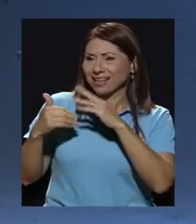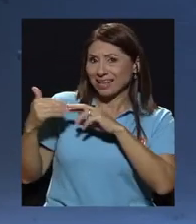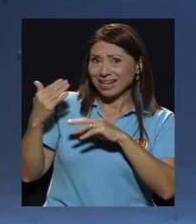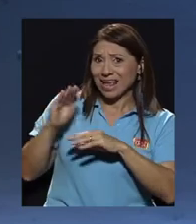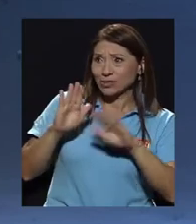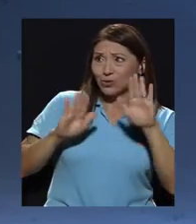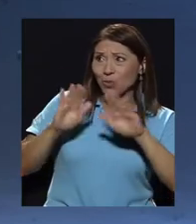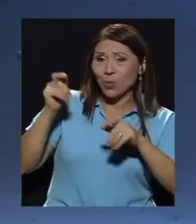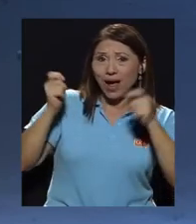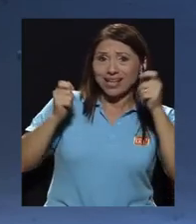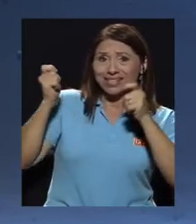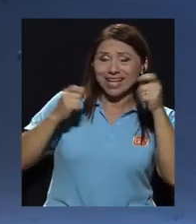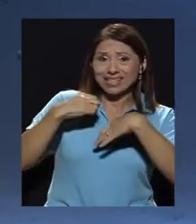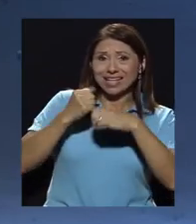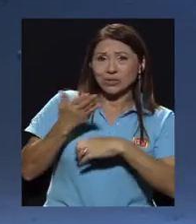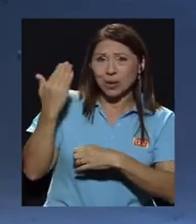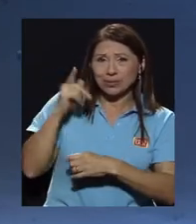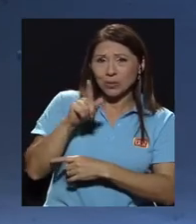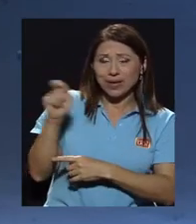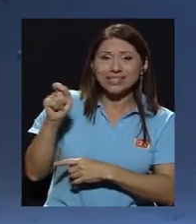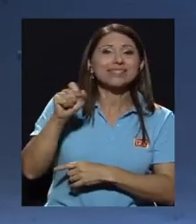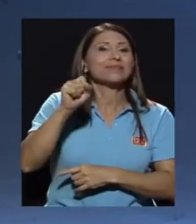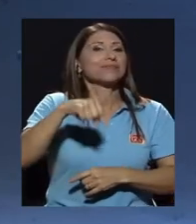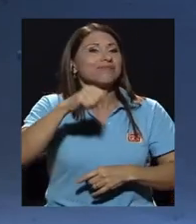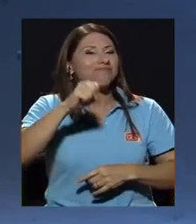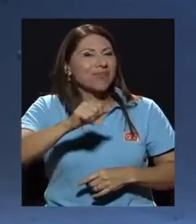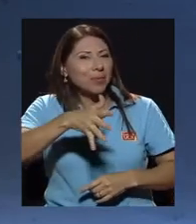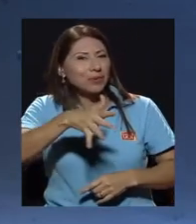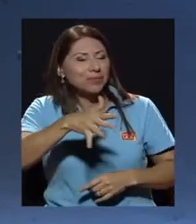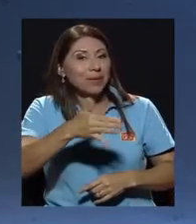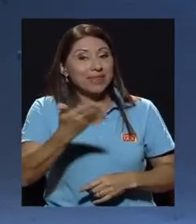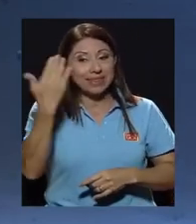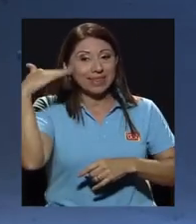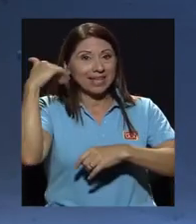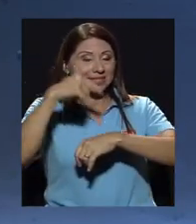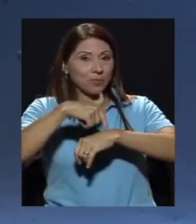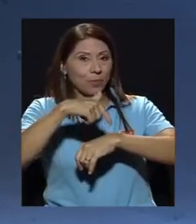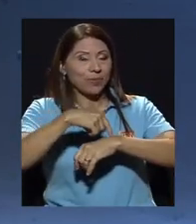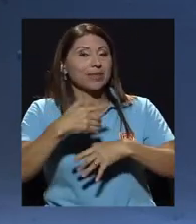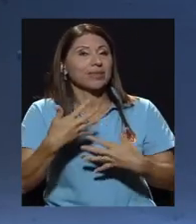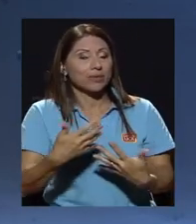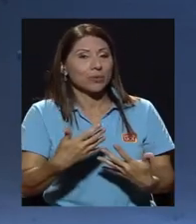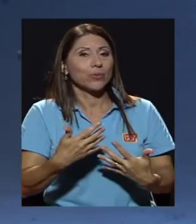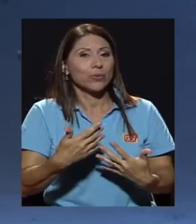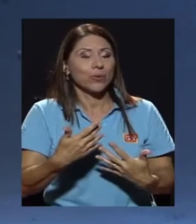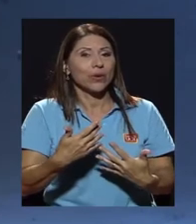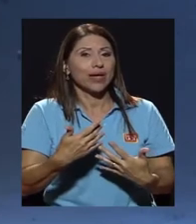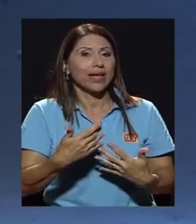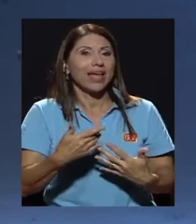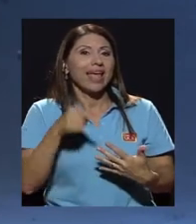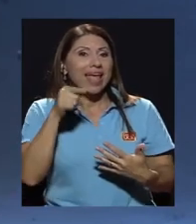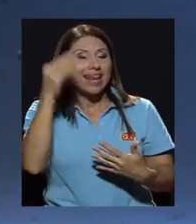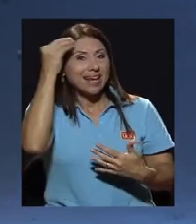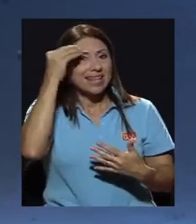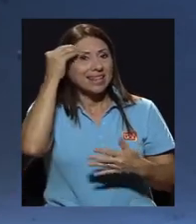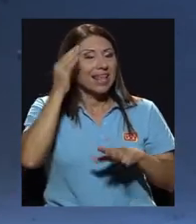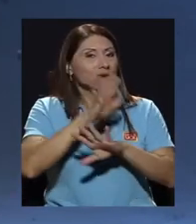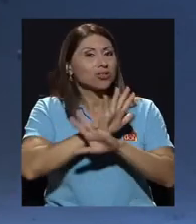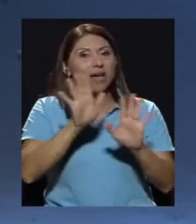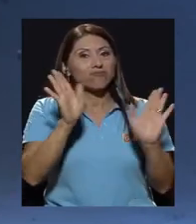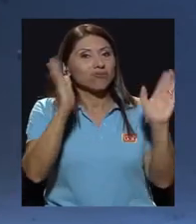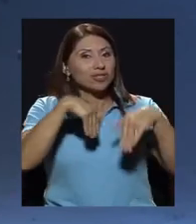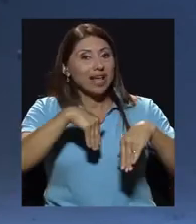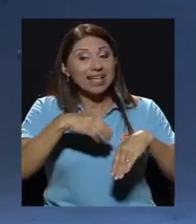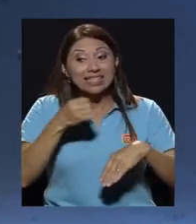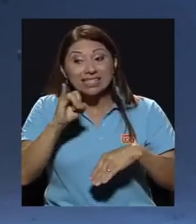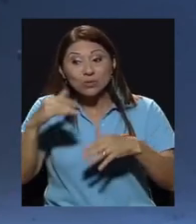realizó hace más o menos un mes más o en ese momento pues ese criterio cae si quiere